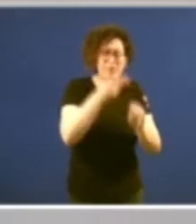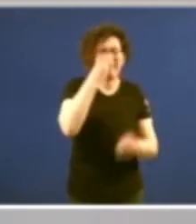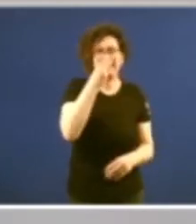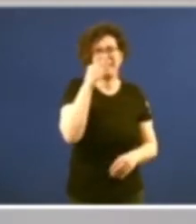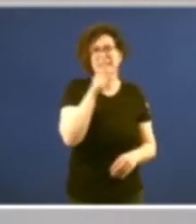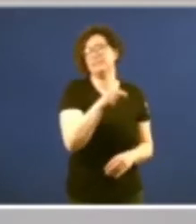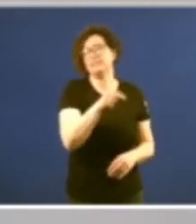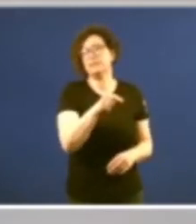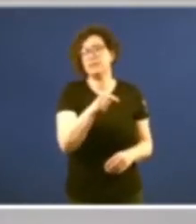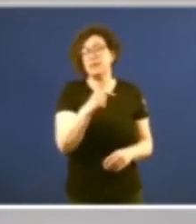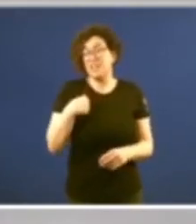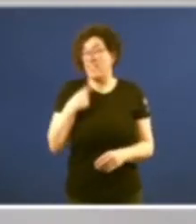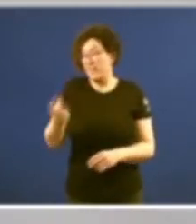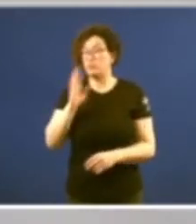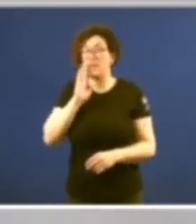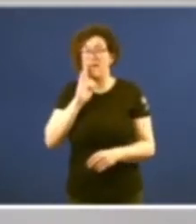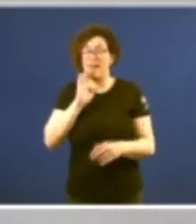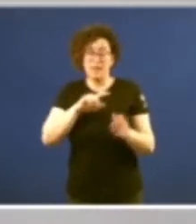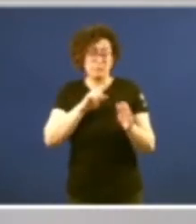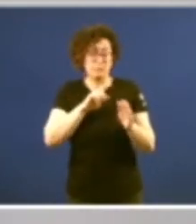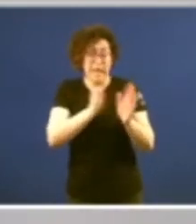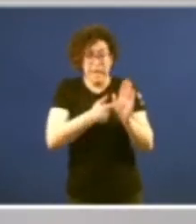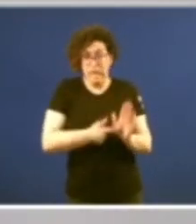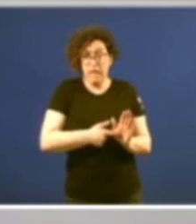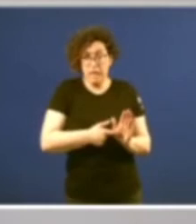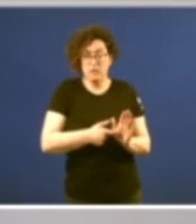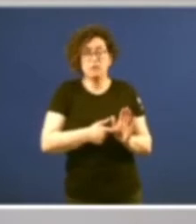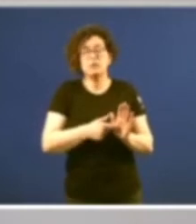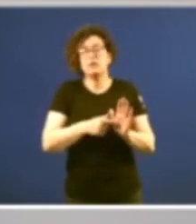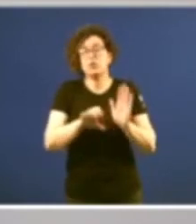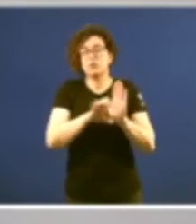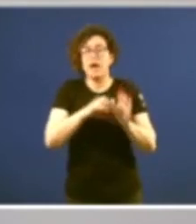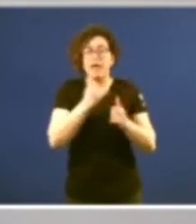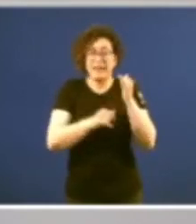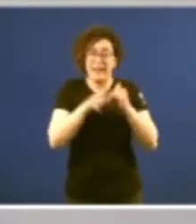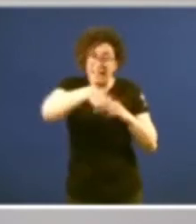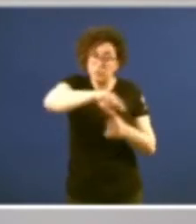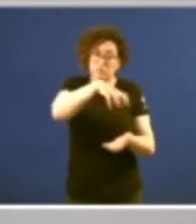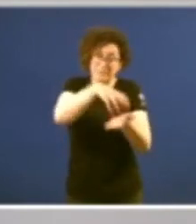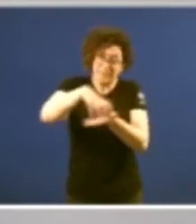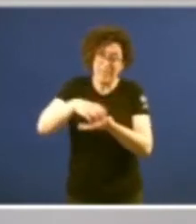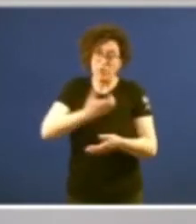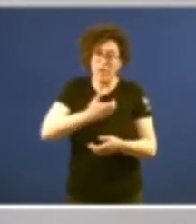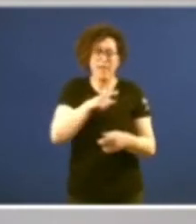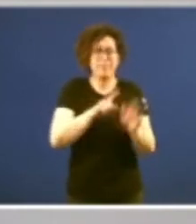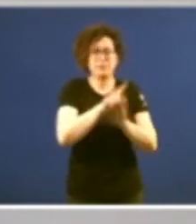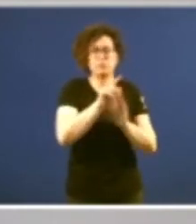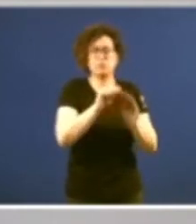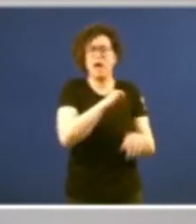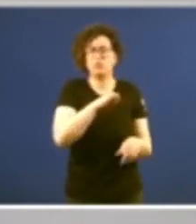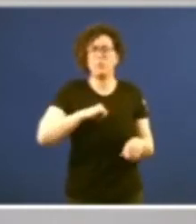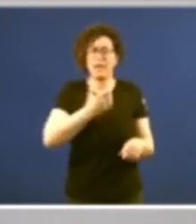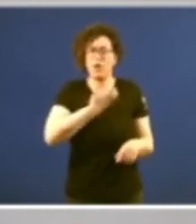e, como hemos indicado en la jurisprudencia constitucional, os entes locales desarrollan unha autonomía local, lo cual é